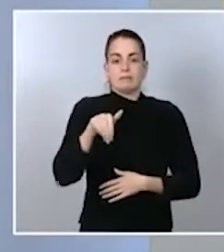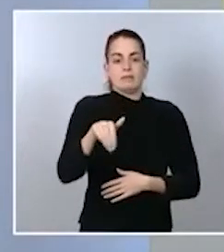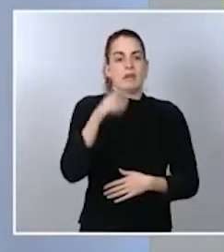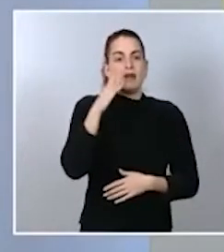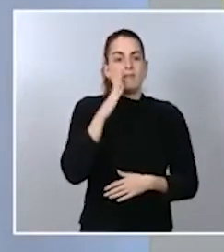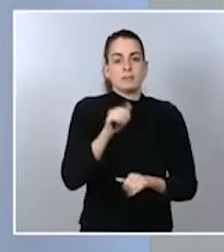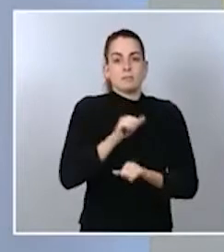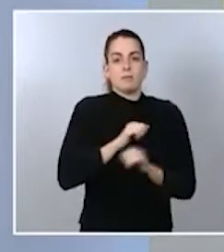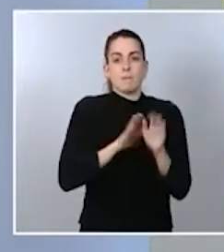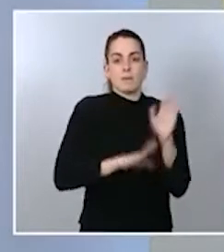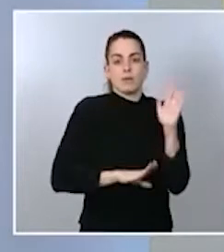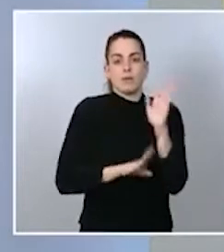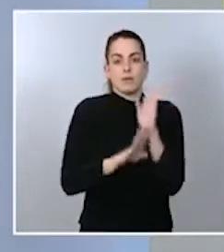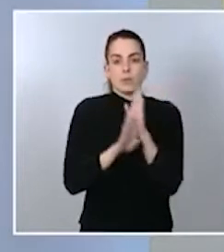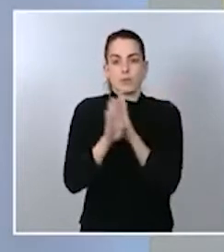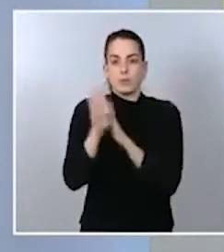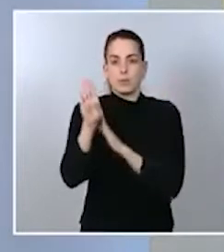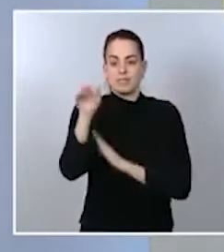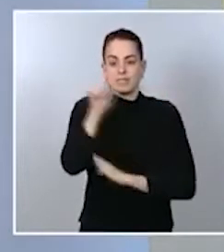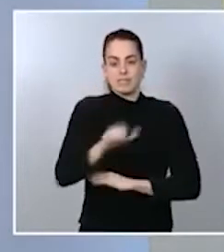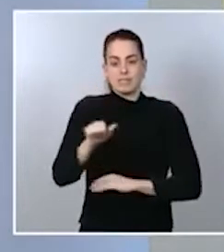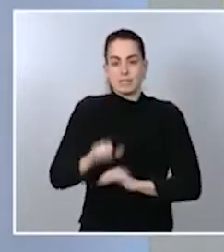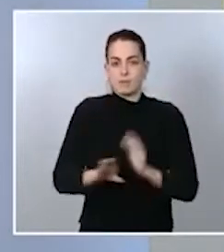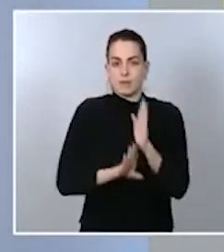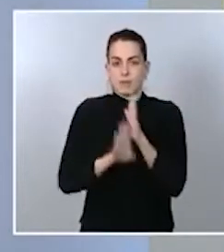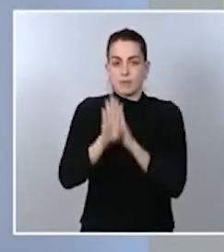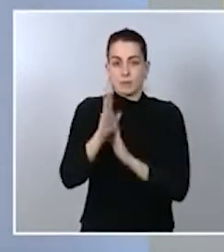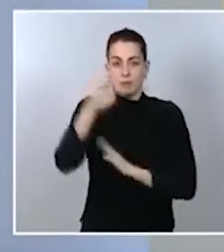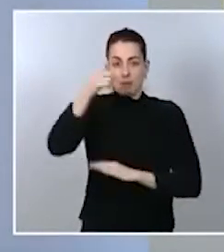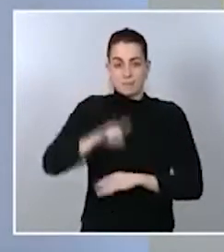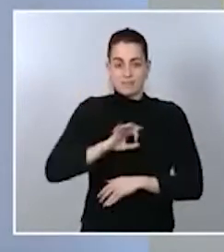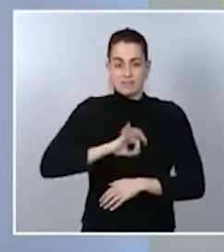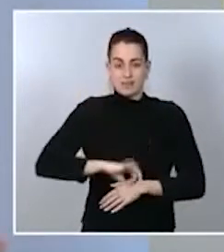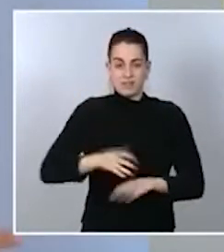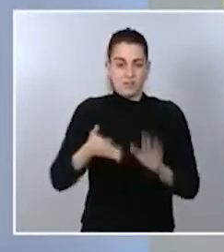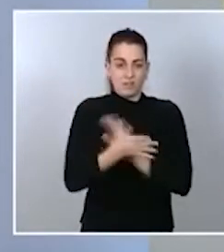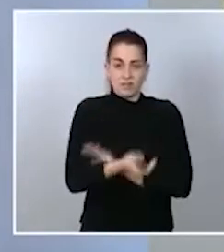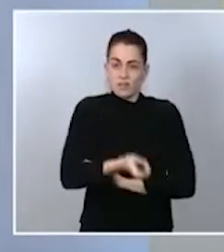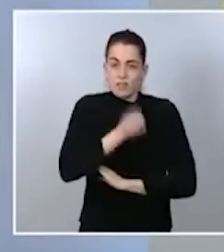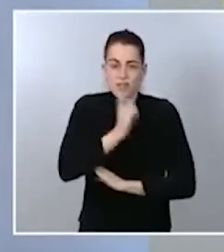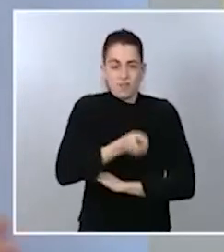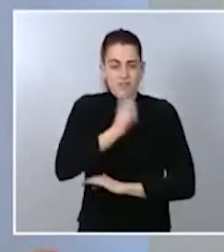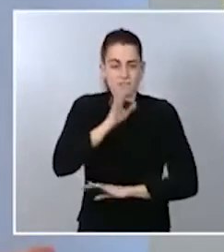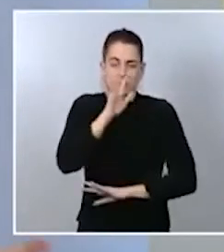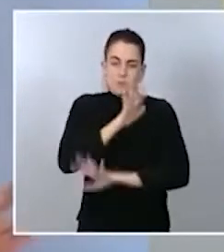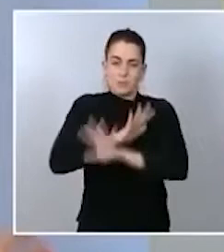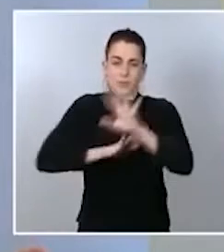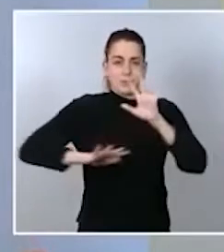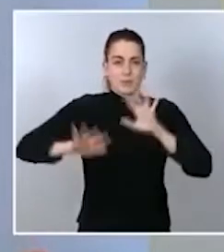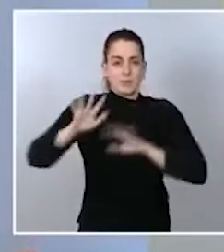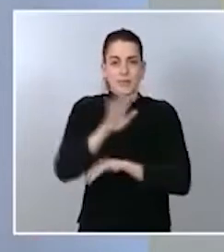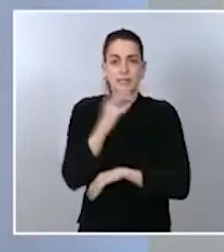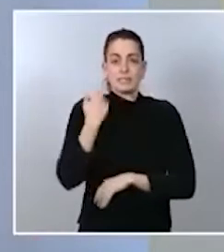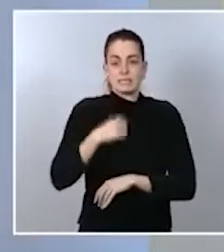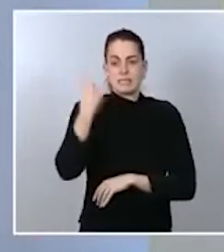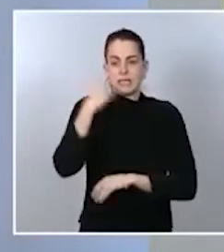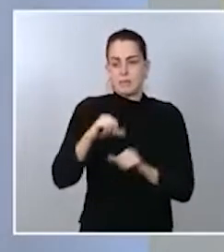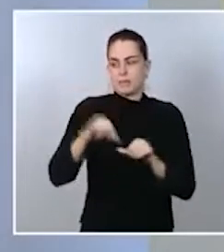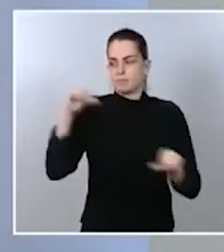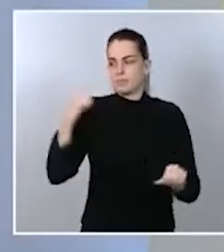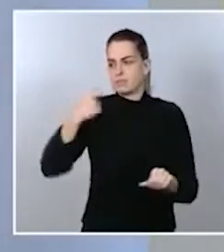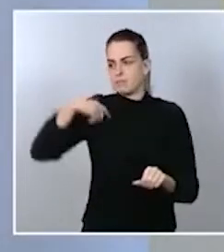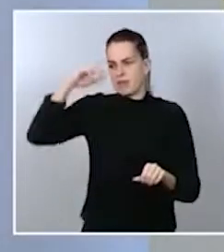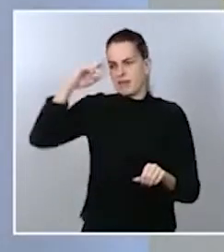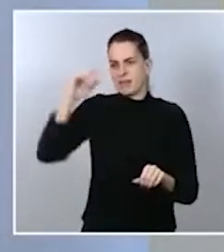tanto, semanas muy duras. Viene un mes de enero muy complicado y ya sabemos, porque ya tenemos experiencia, ya vencimos a la